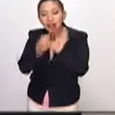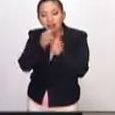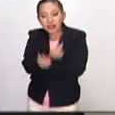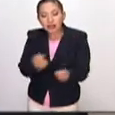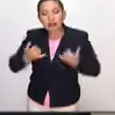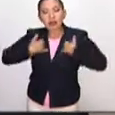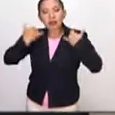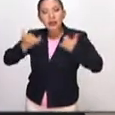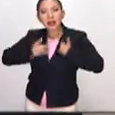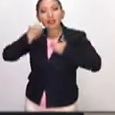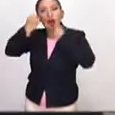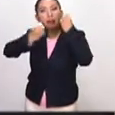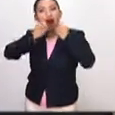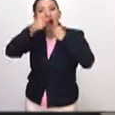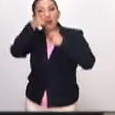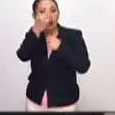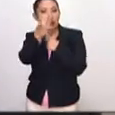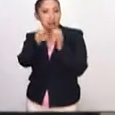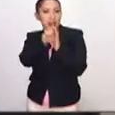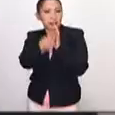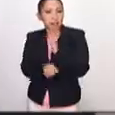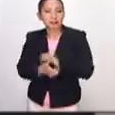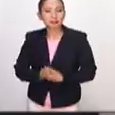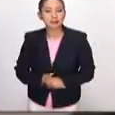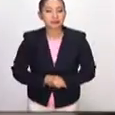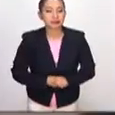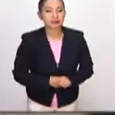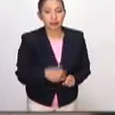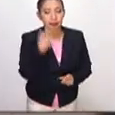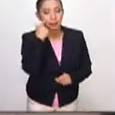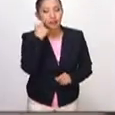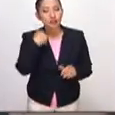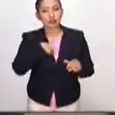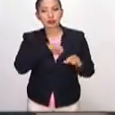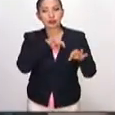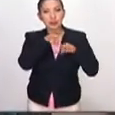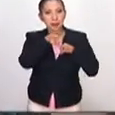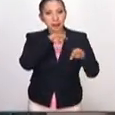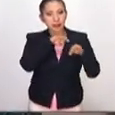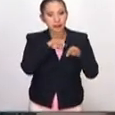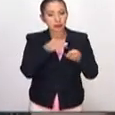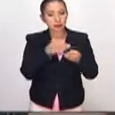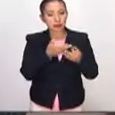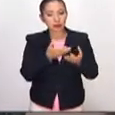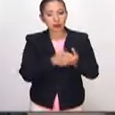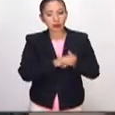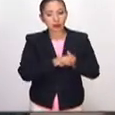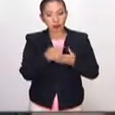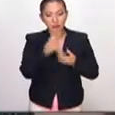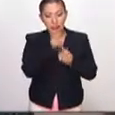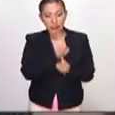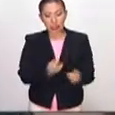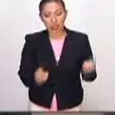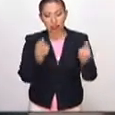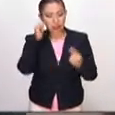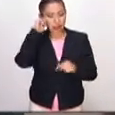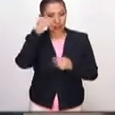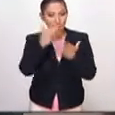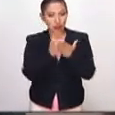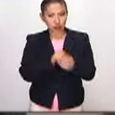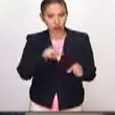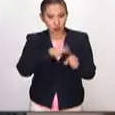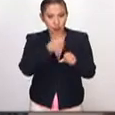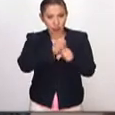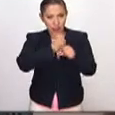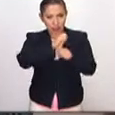niños, a los jóvenes, con obras como esta que tenemos aquí? Mira, estamos trabajando con chicos de servicio